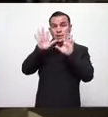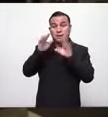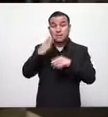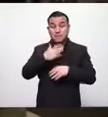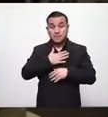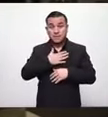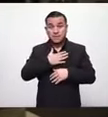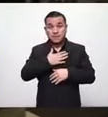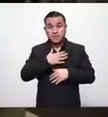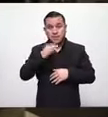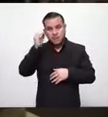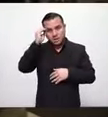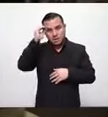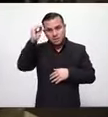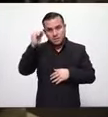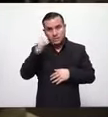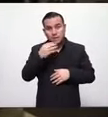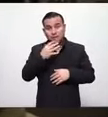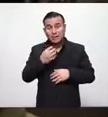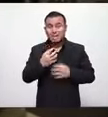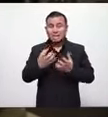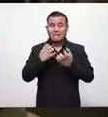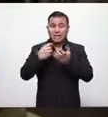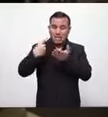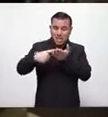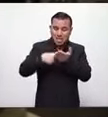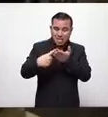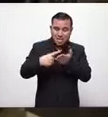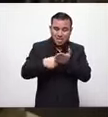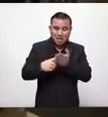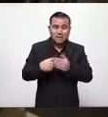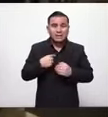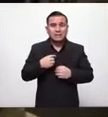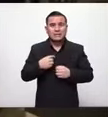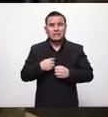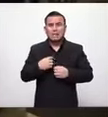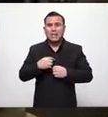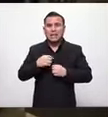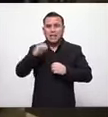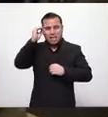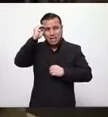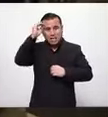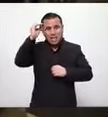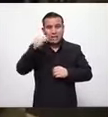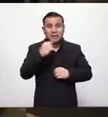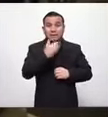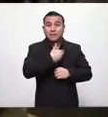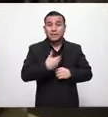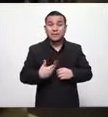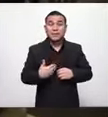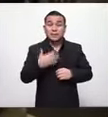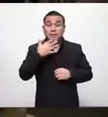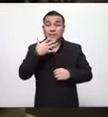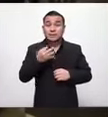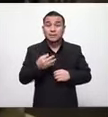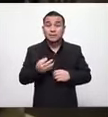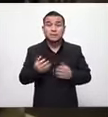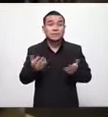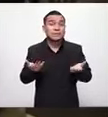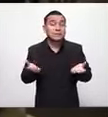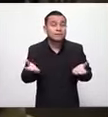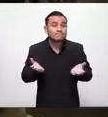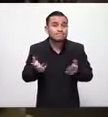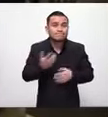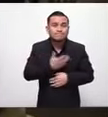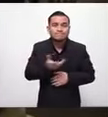podemos decir mil palabras aquí puedo decir mil palabras el señor presidente textear mil